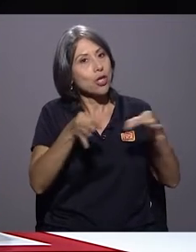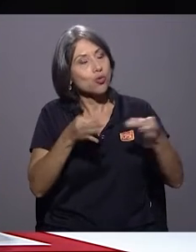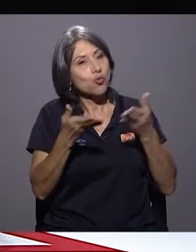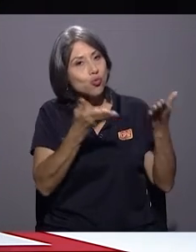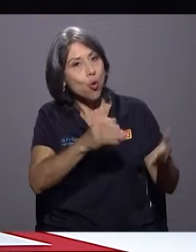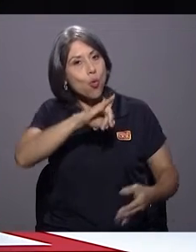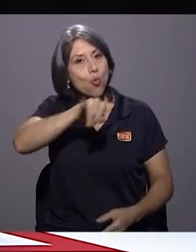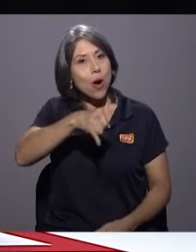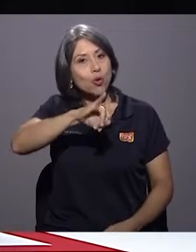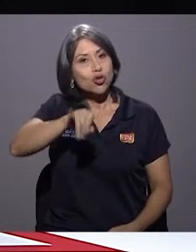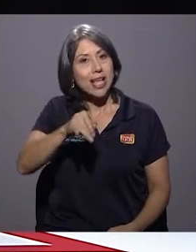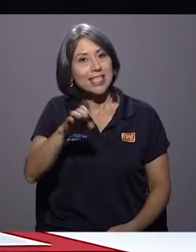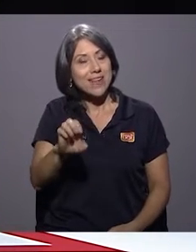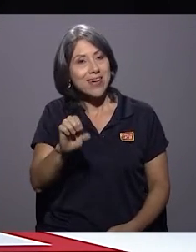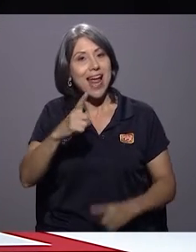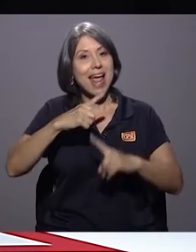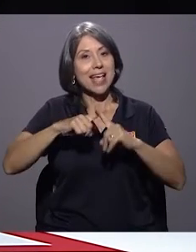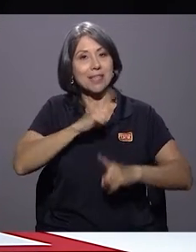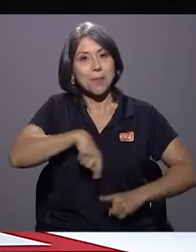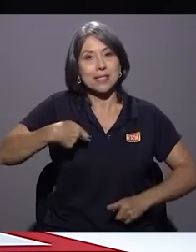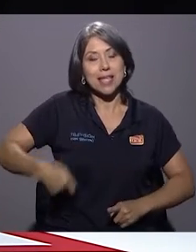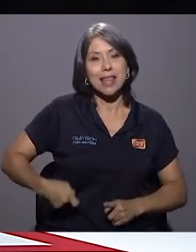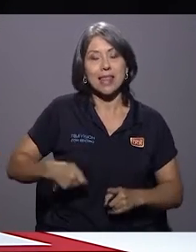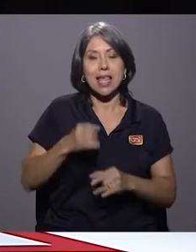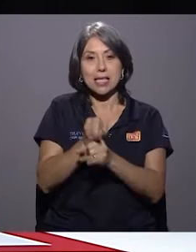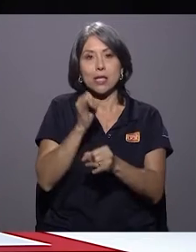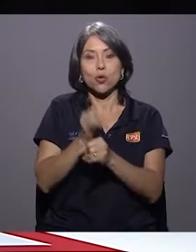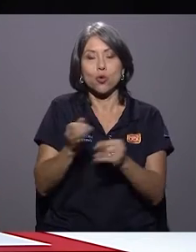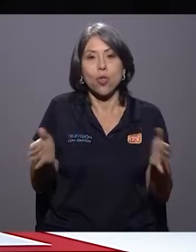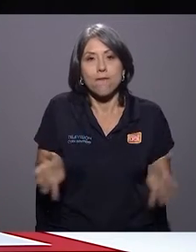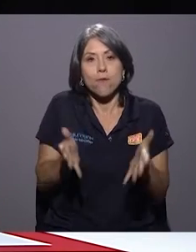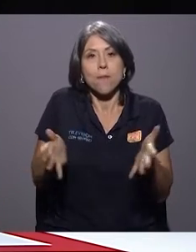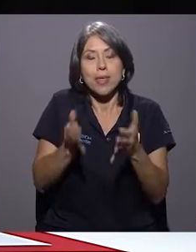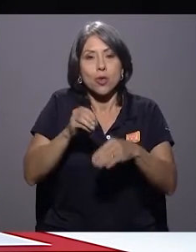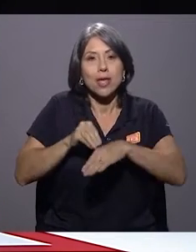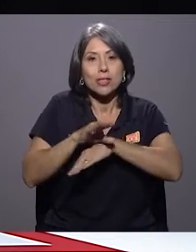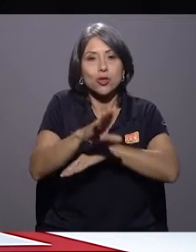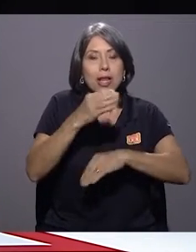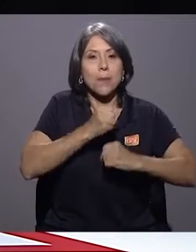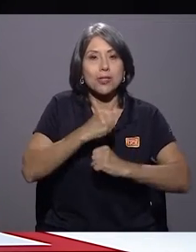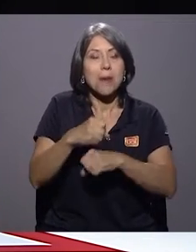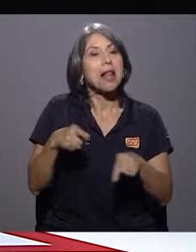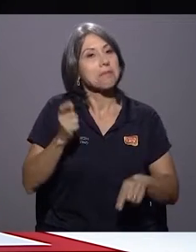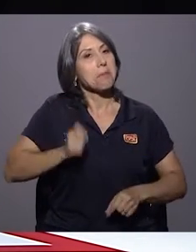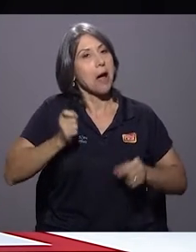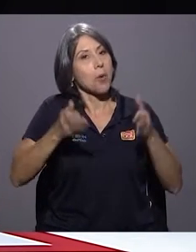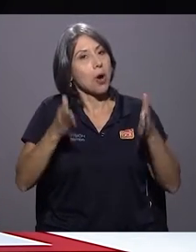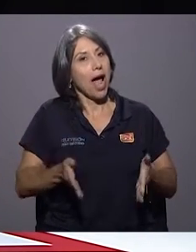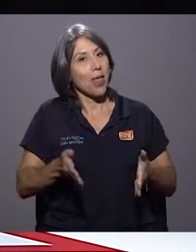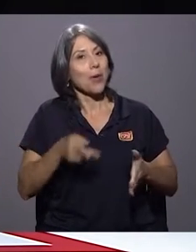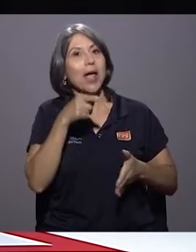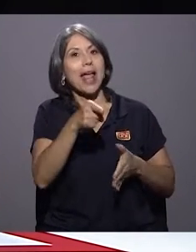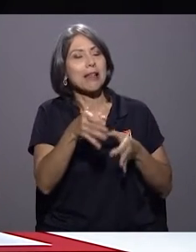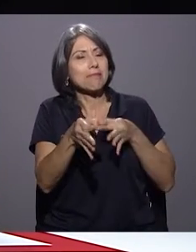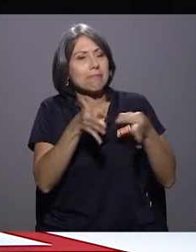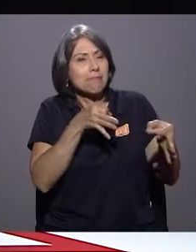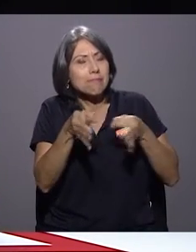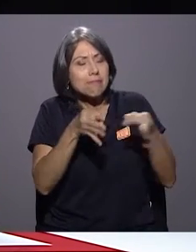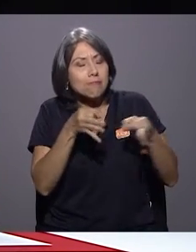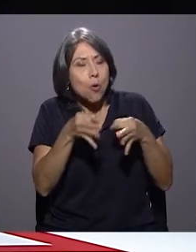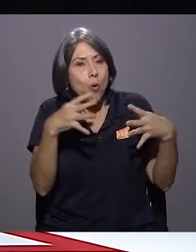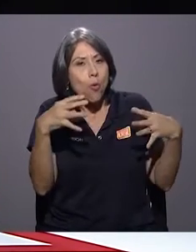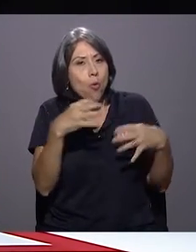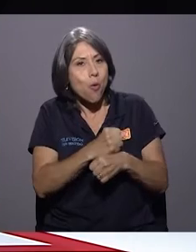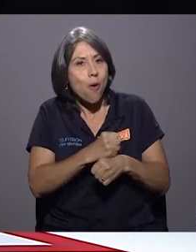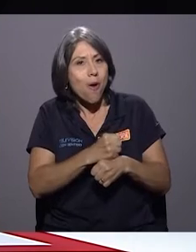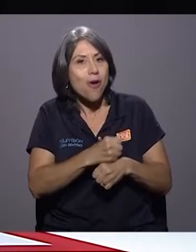Juan José Echeverría, expresidente del Instituto de Fomento y Asesoría Municipal y además abogado, nos hace una refrescante fotografía en este